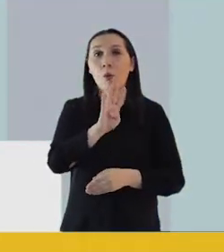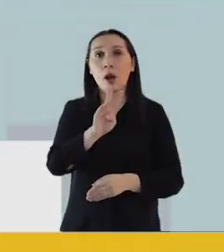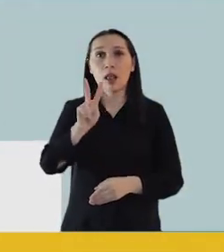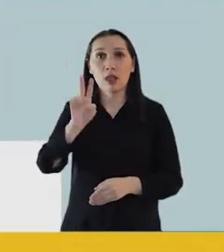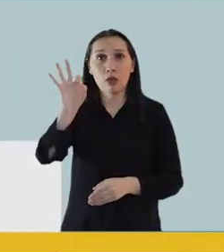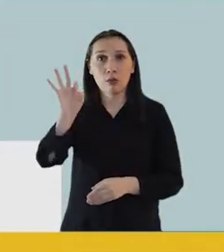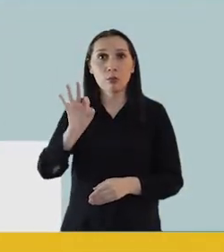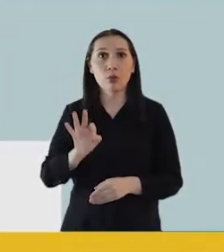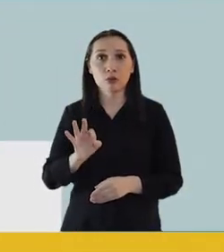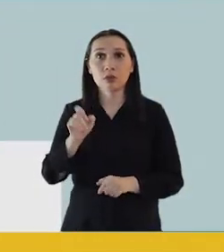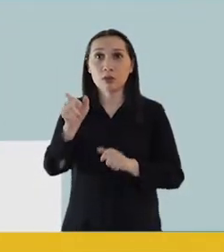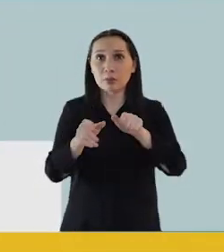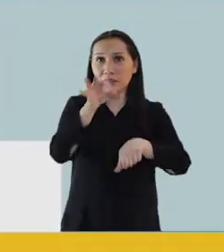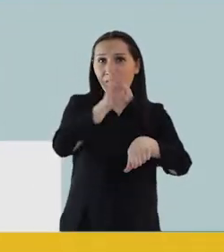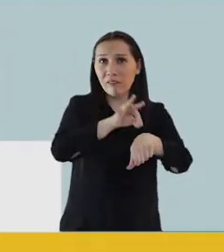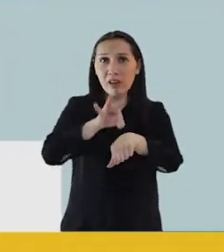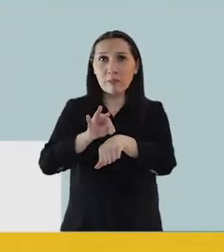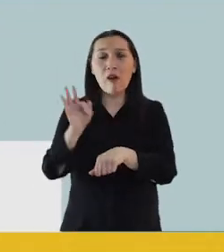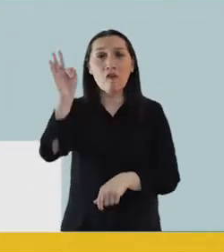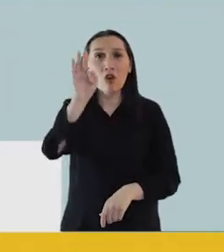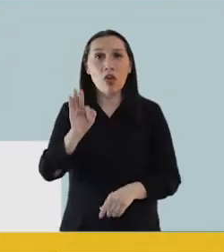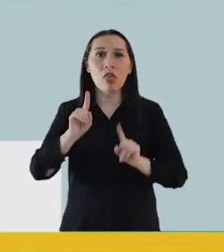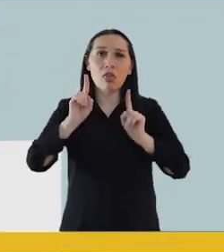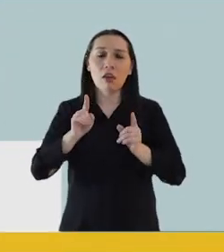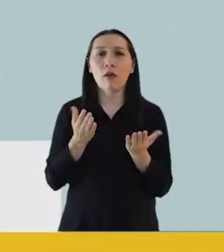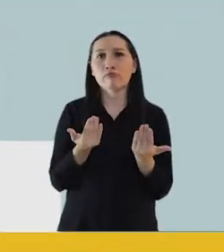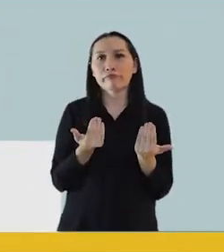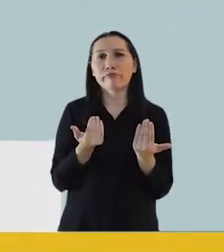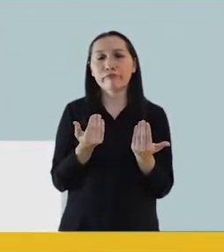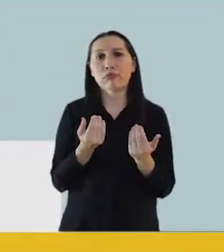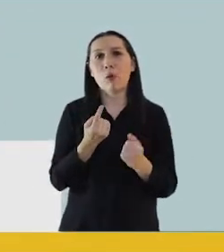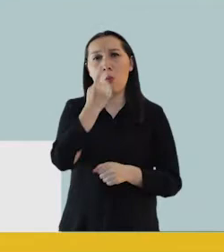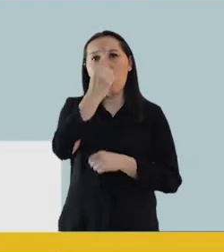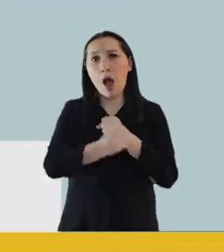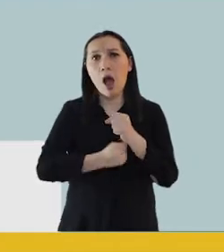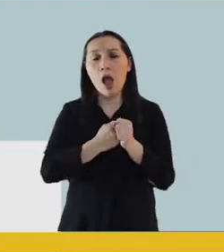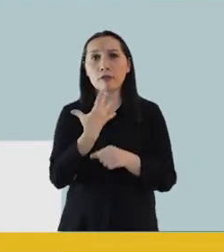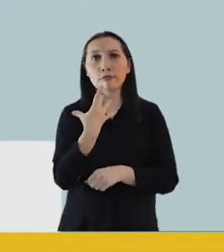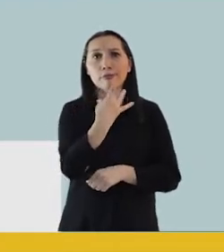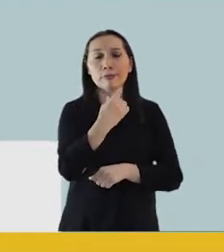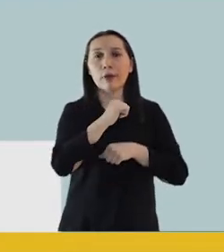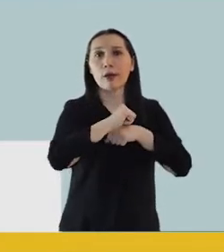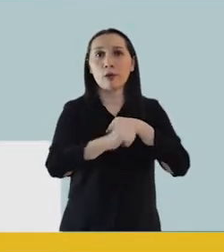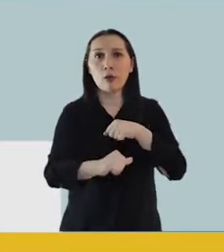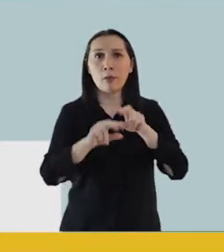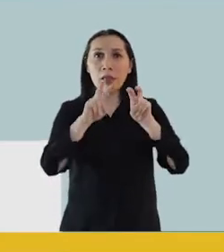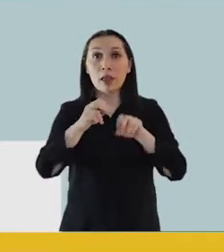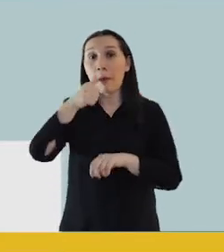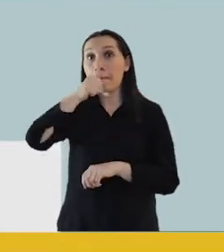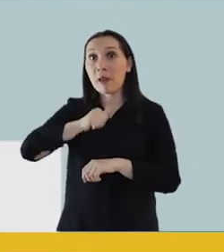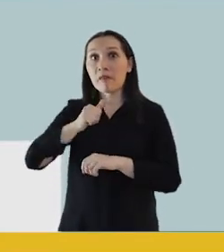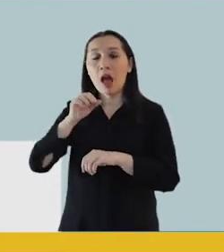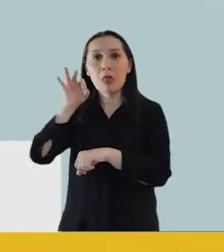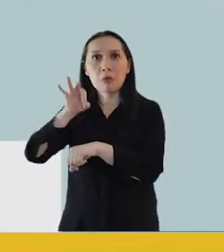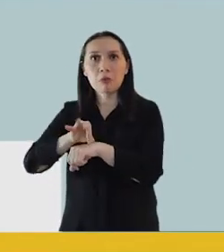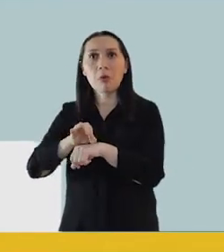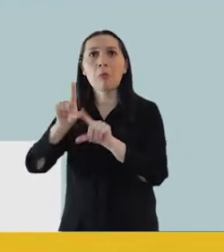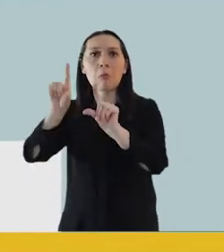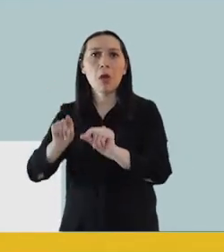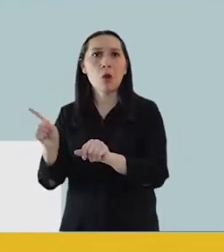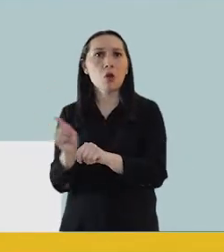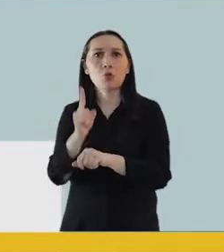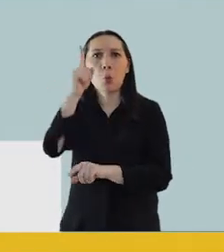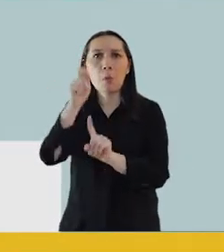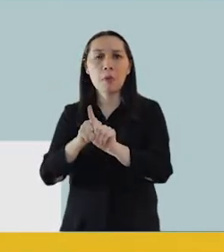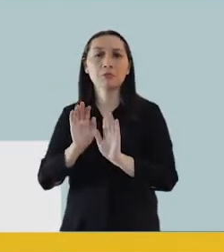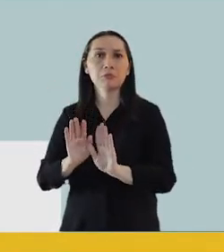Mientras que un 42% de los pacientes de FONASA deben esperar en promedio un año para una cirugía. En el sector privado, la espera